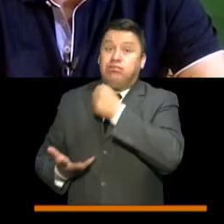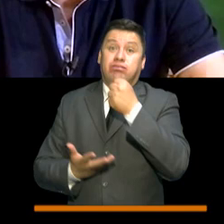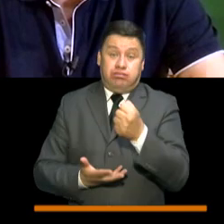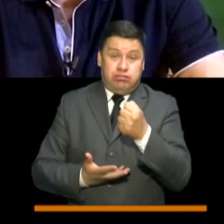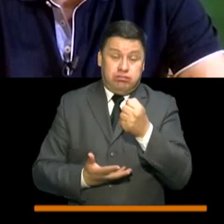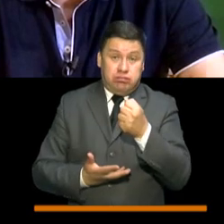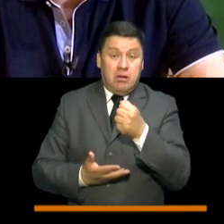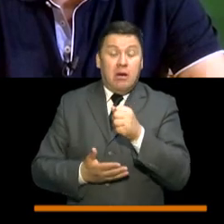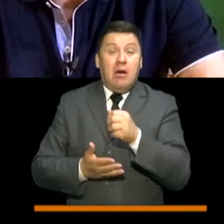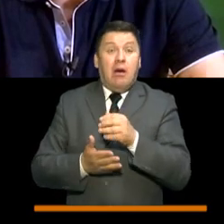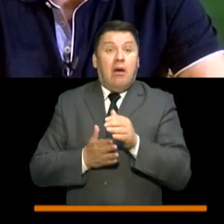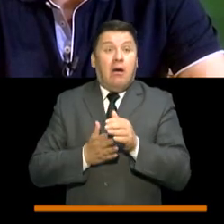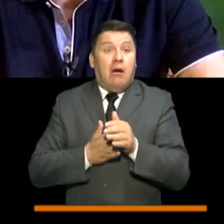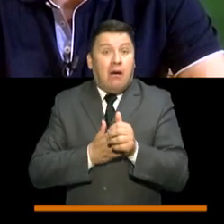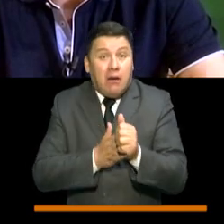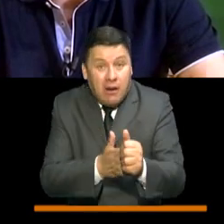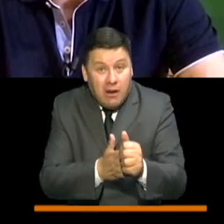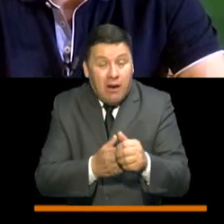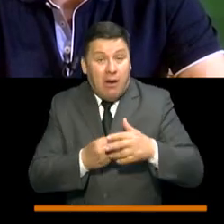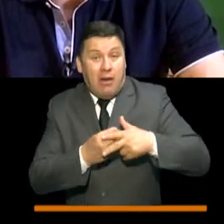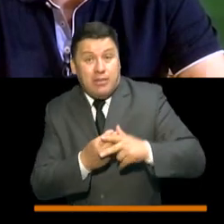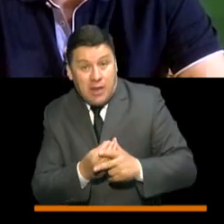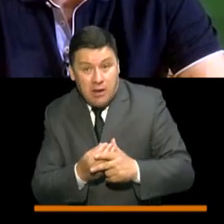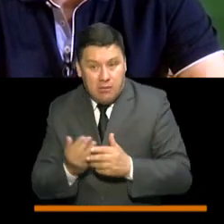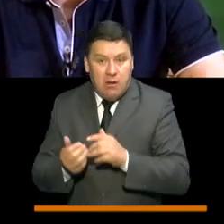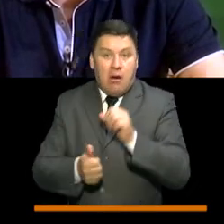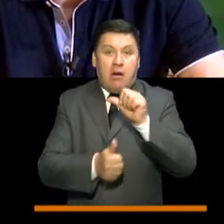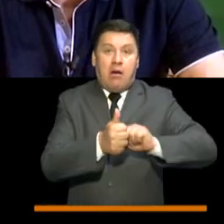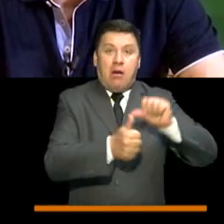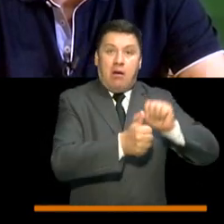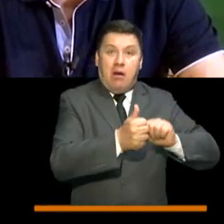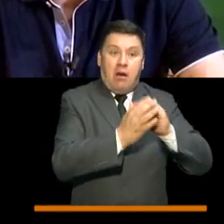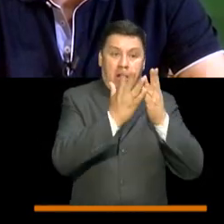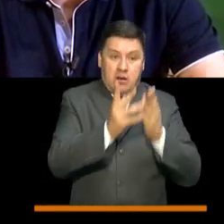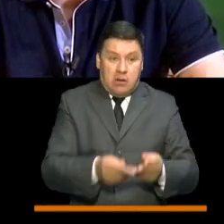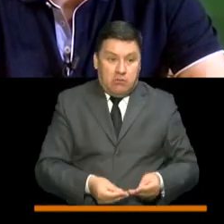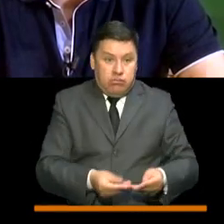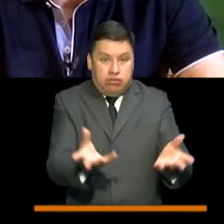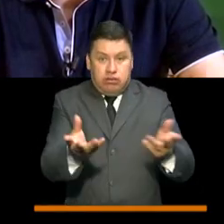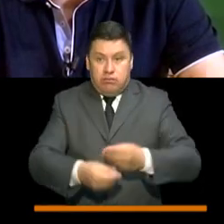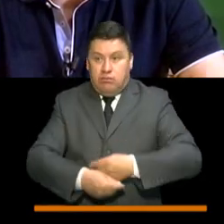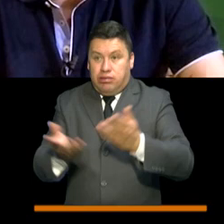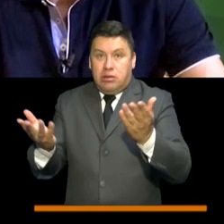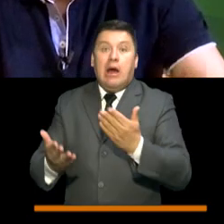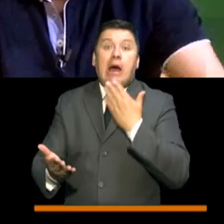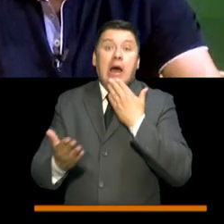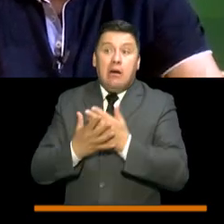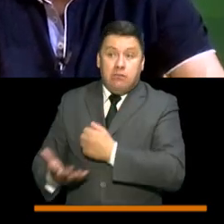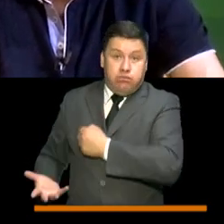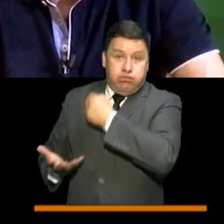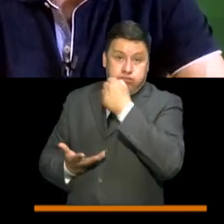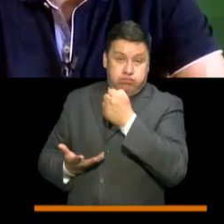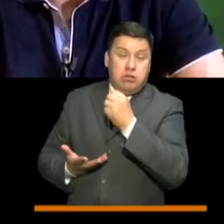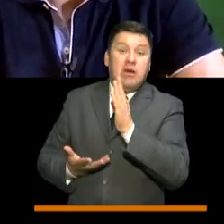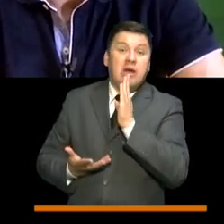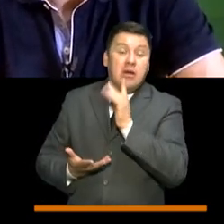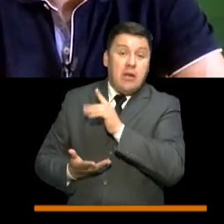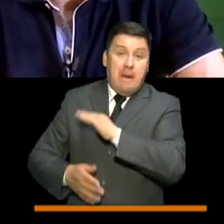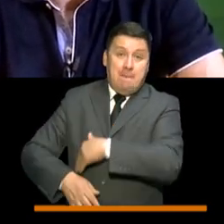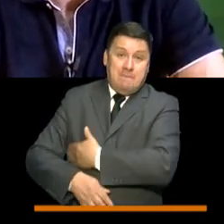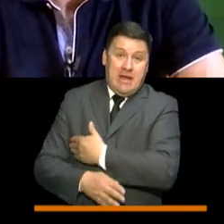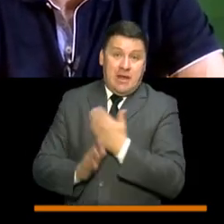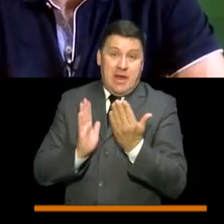guías y talleres hoy están entregados a cada uno de los estudiantes nuestros, gracias a los recursos que le mandó el